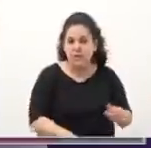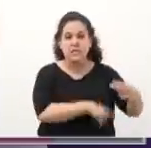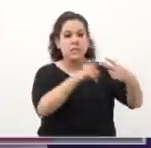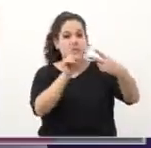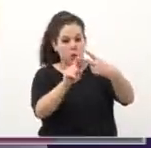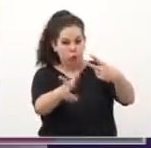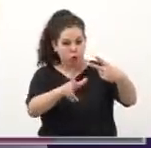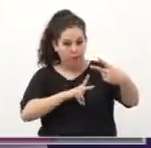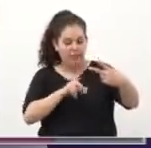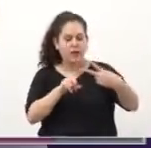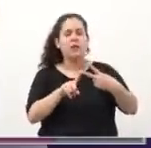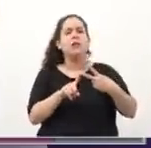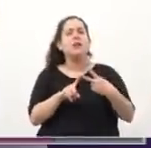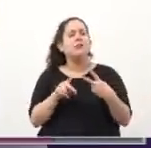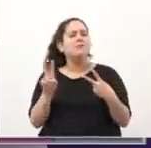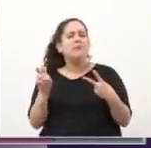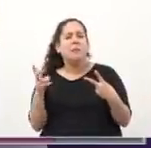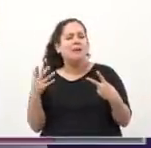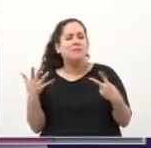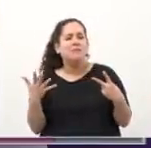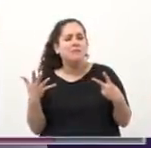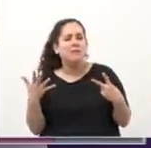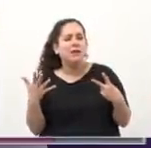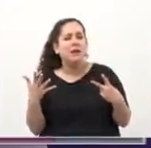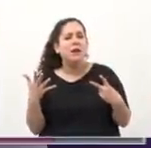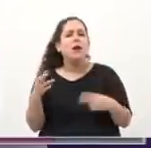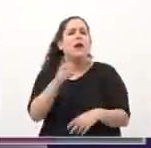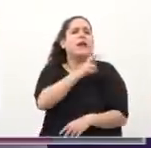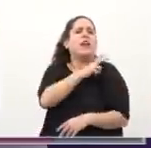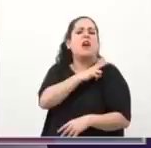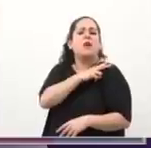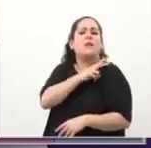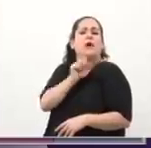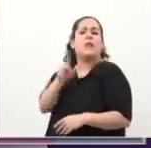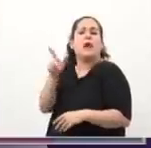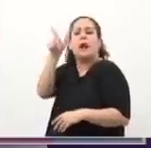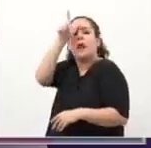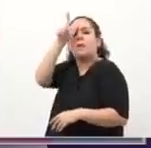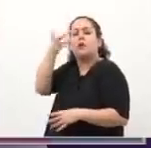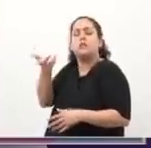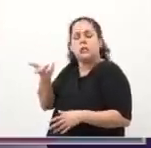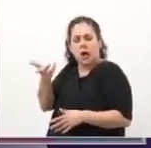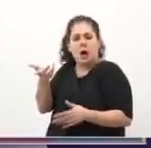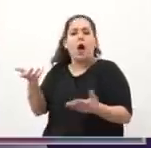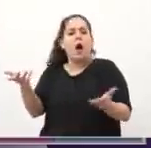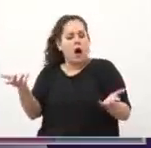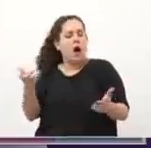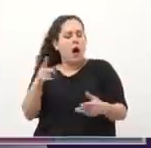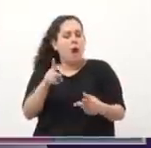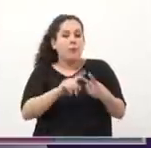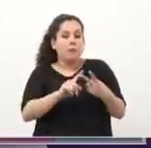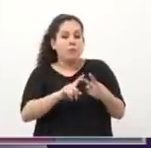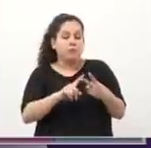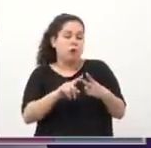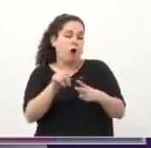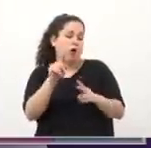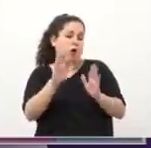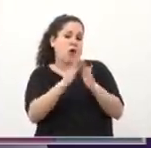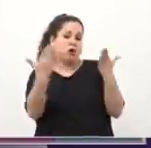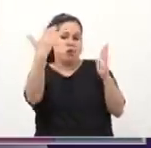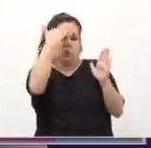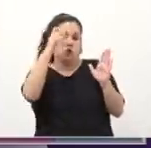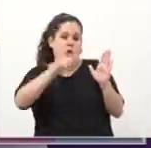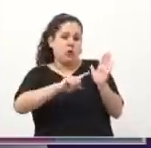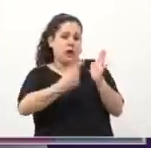hiciste, que tiene que ver con... Con los jefes, el jefe de la policía. El jefe de policía. Puesto por la policía. Claramente la constitución de la ciudad dice que la